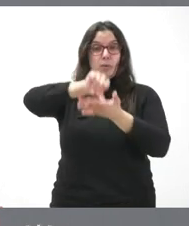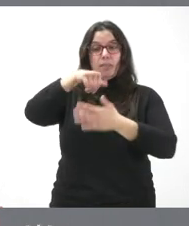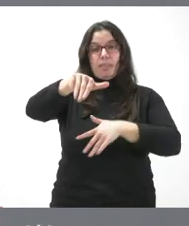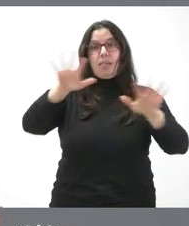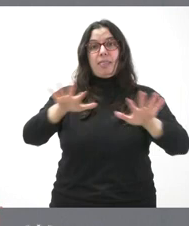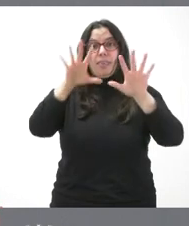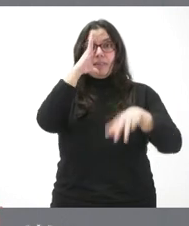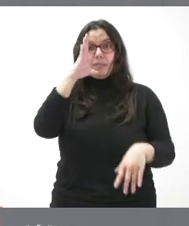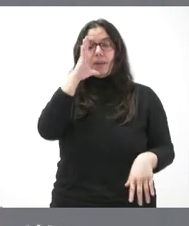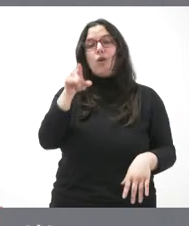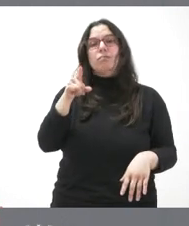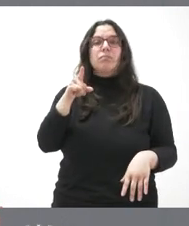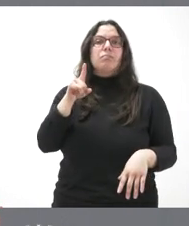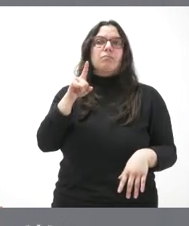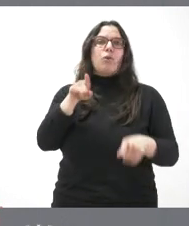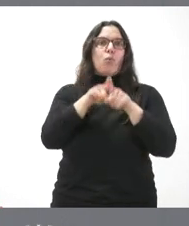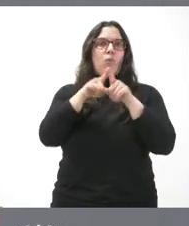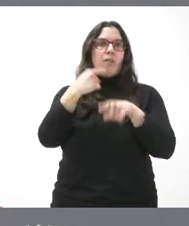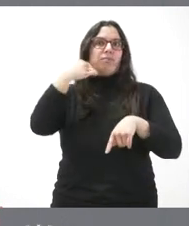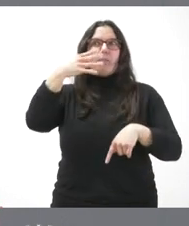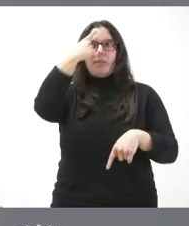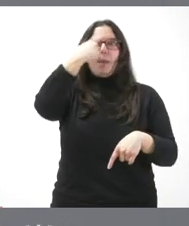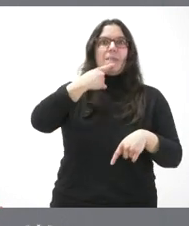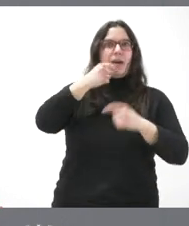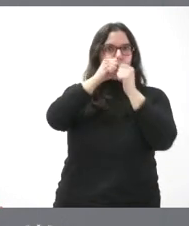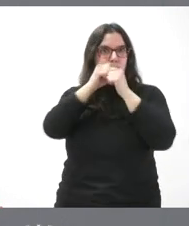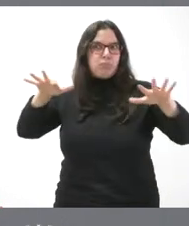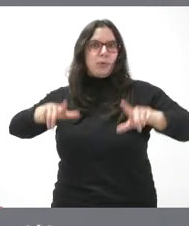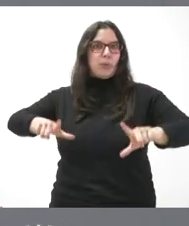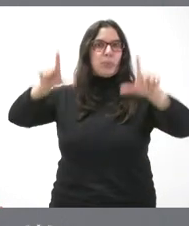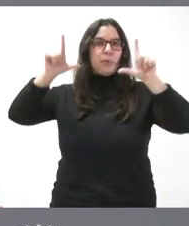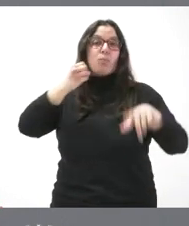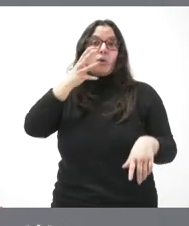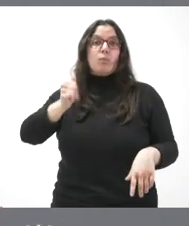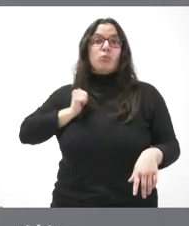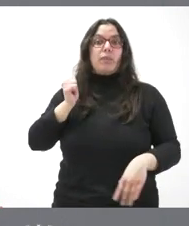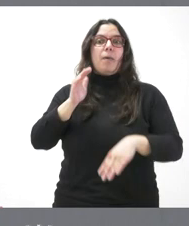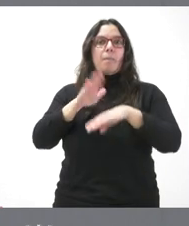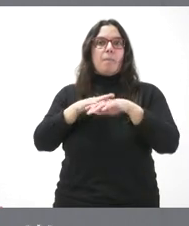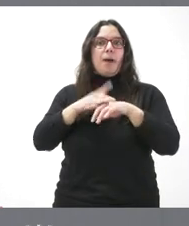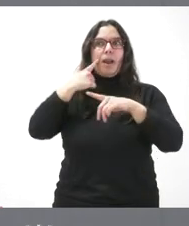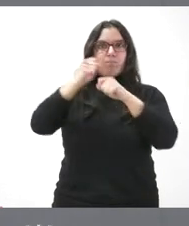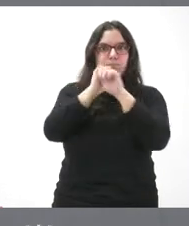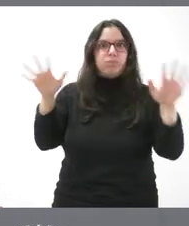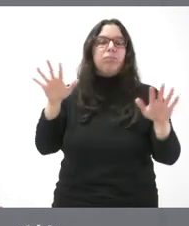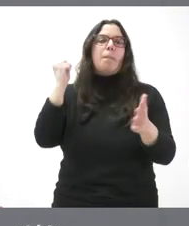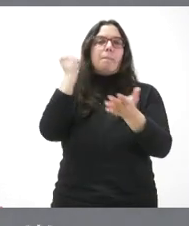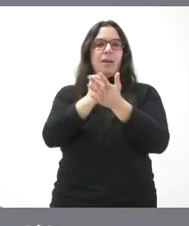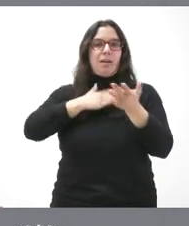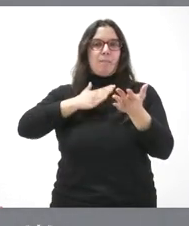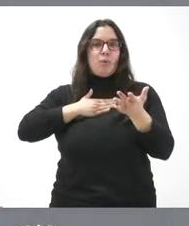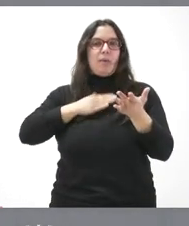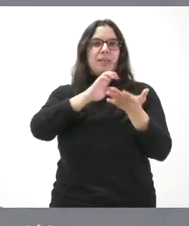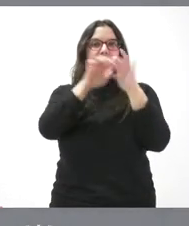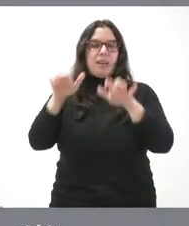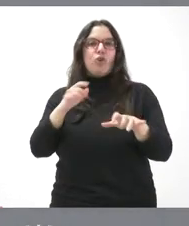10 de febrero, se prevé un gran impacto mediático y es una buena oportunidad para poner de manifiesto y relevancia la marca de garantías de productos agroalimentarios de Castilla y León,